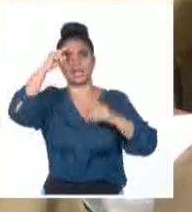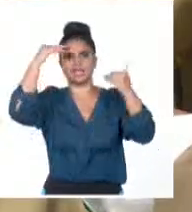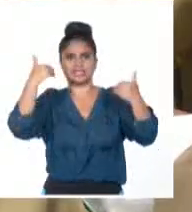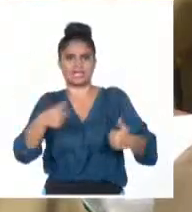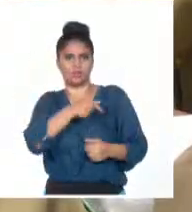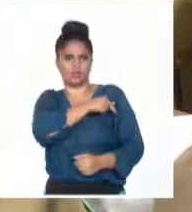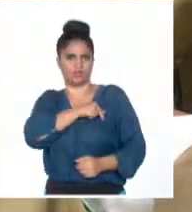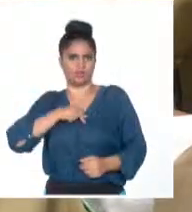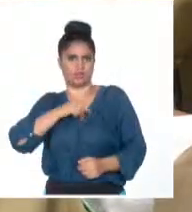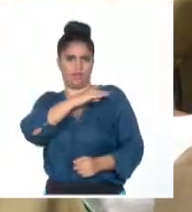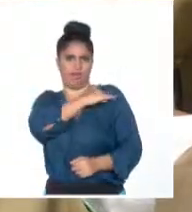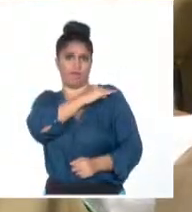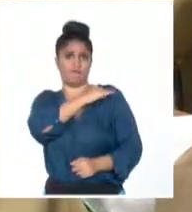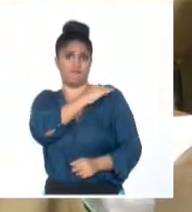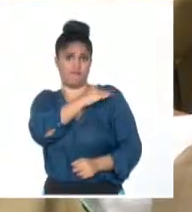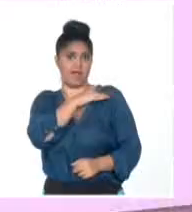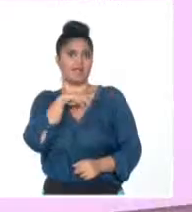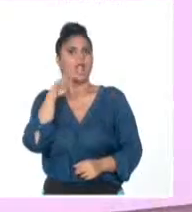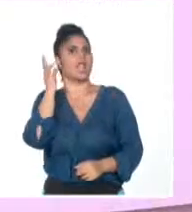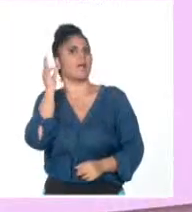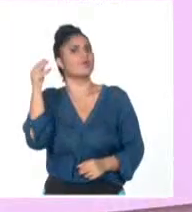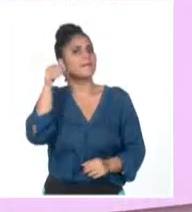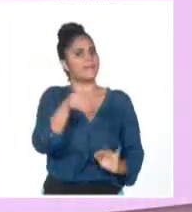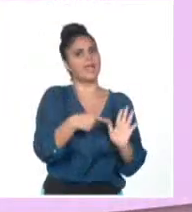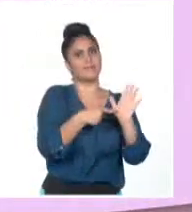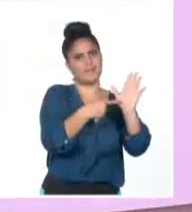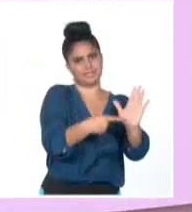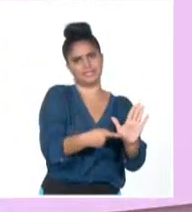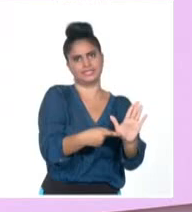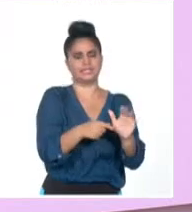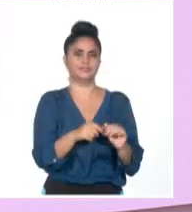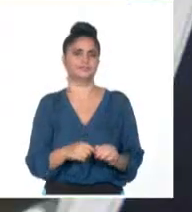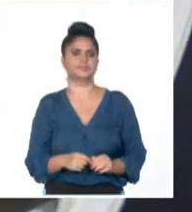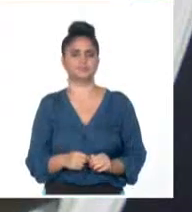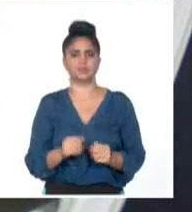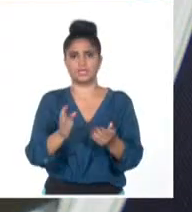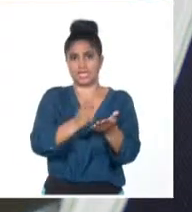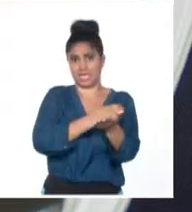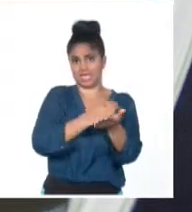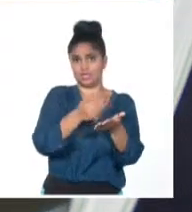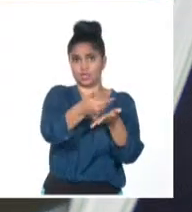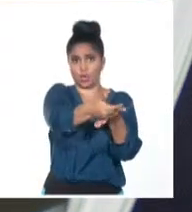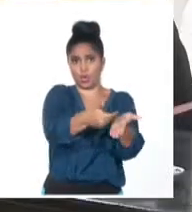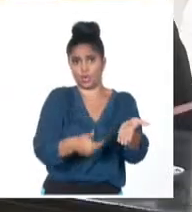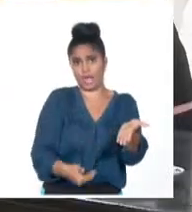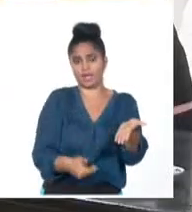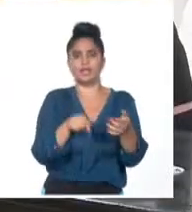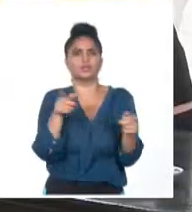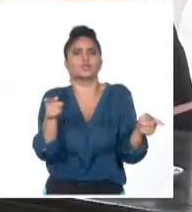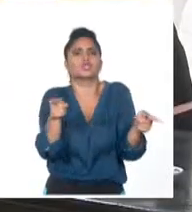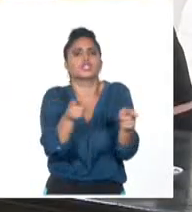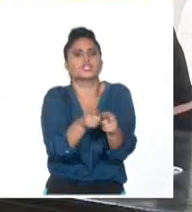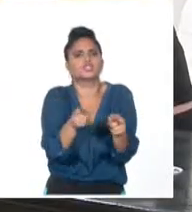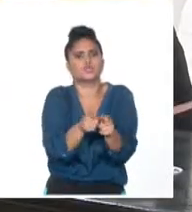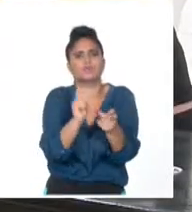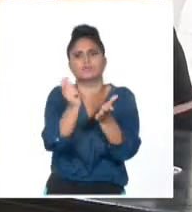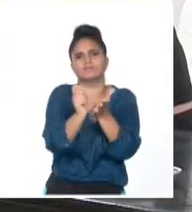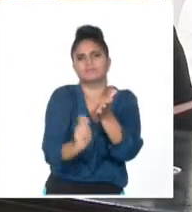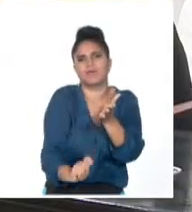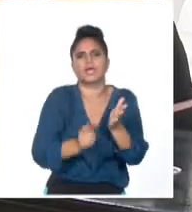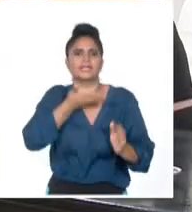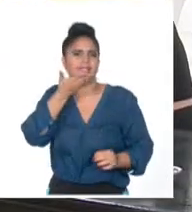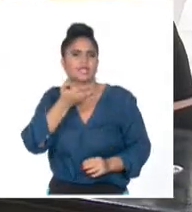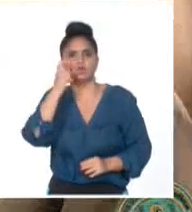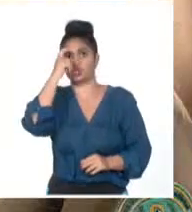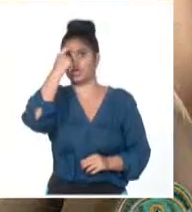Revolucionarias, orden Carlos J. Finlay. Del editorial Ocean Sur, la obra resume apuntes, escritos y discursos